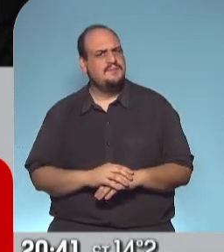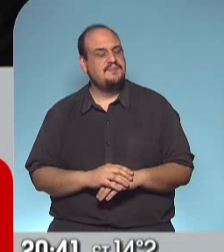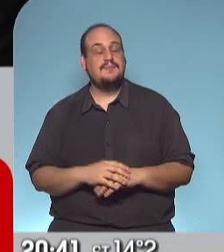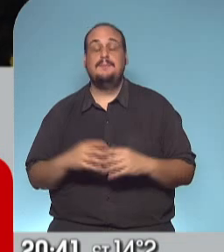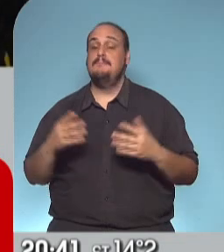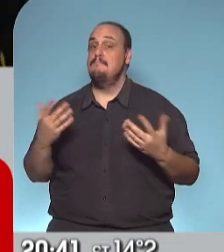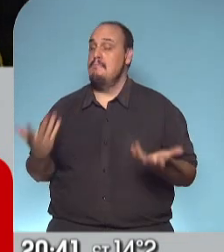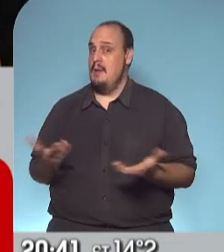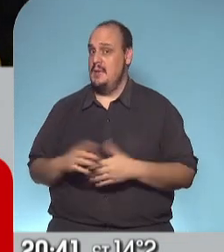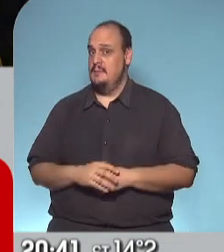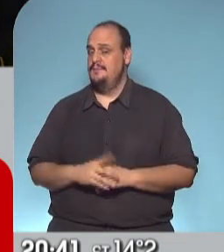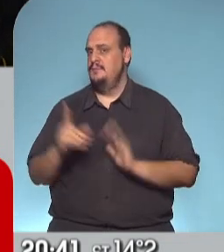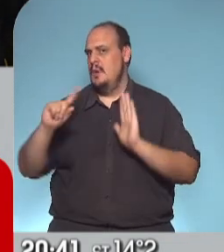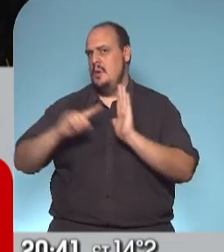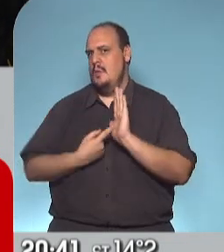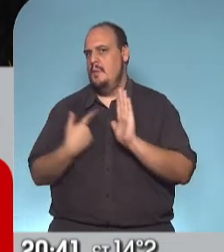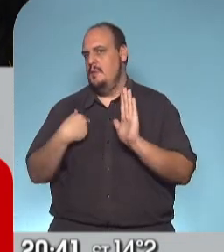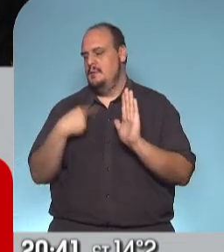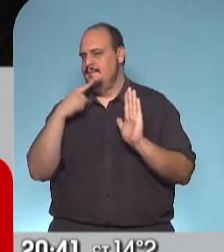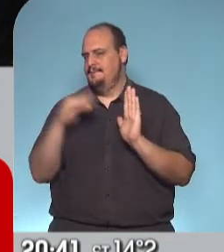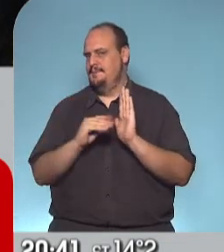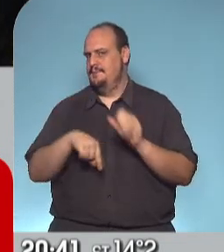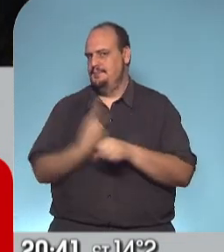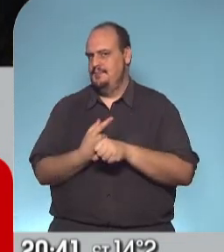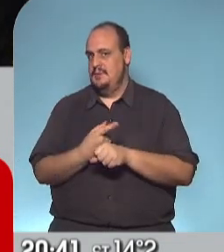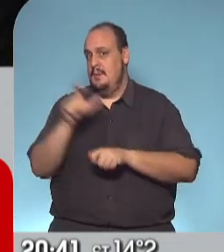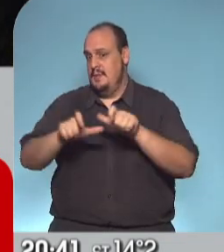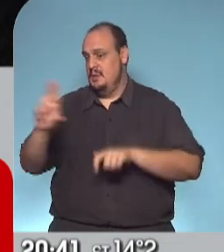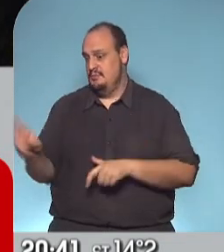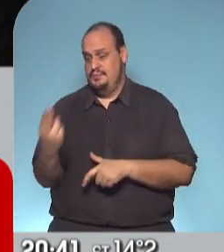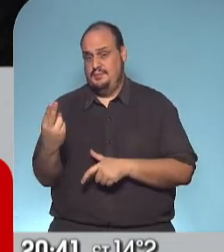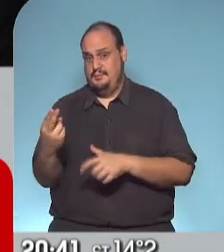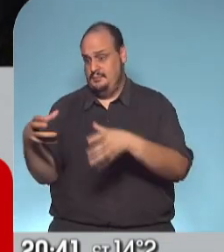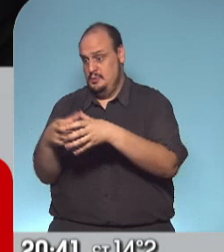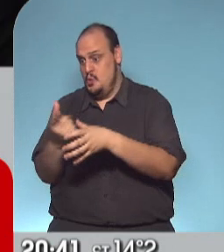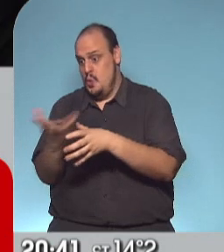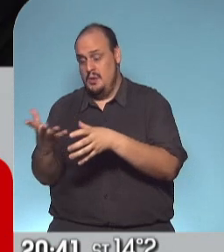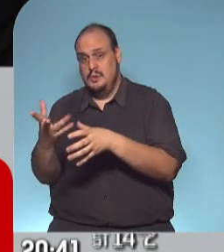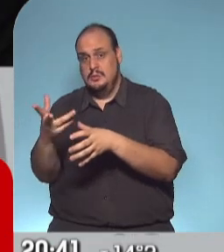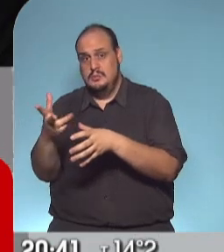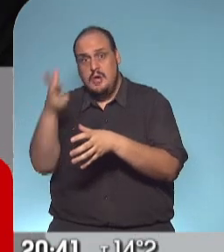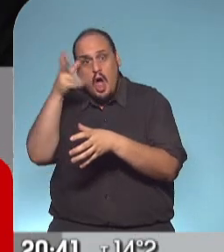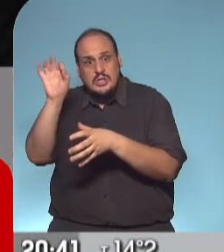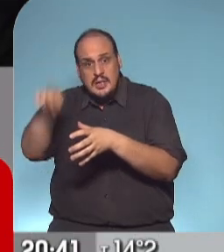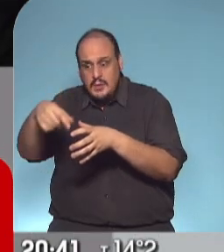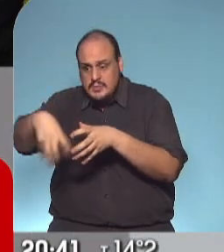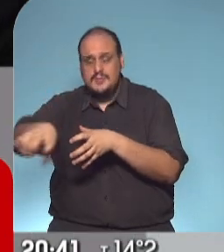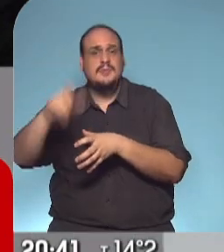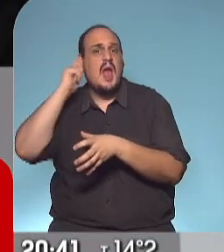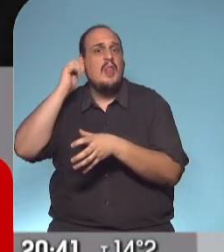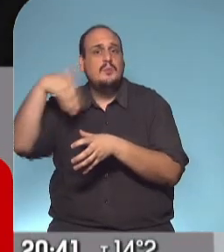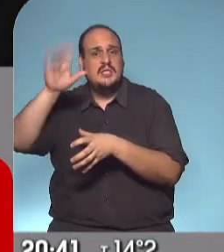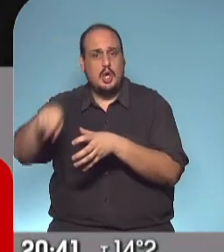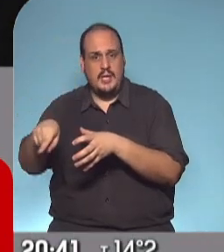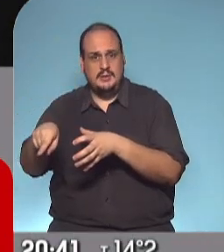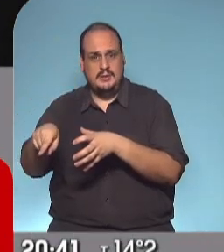Mirá, hay un dato que es incuestionable. Si vos te fijás, los fallecidos, la gran mayoría, más del 80% son adultos mayores, con lo cual